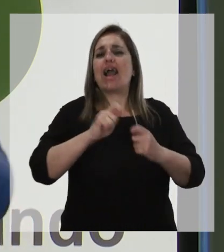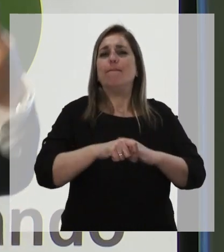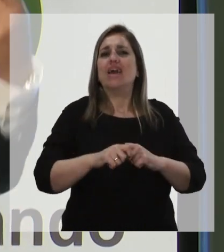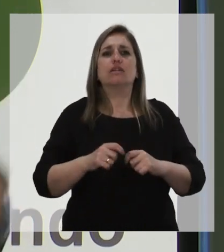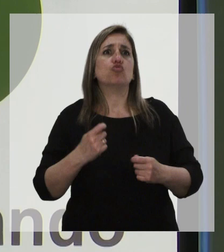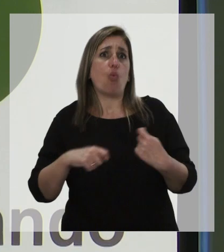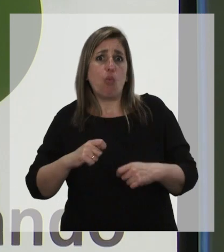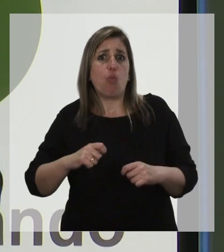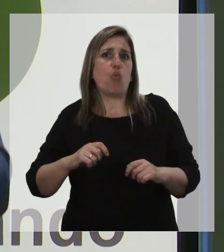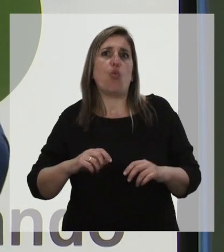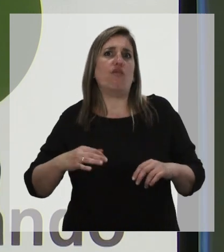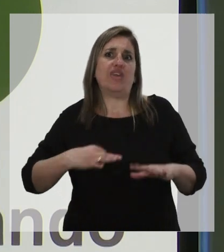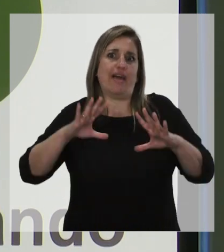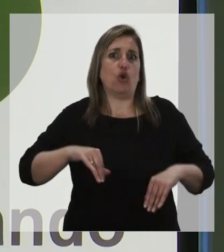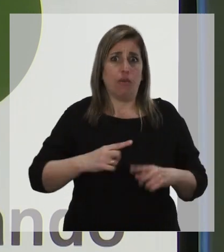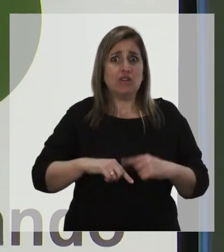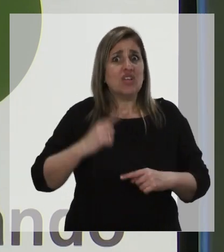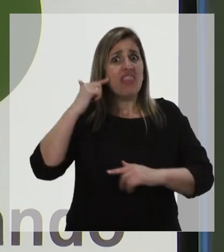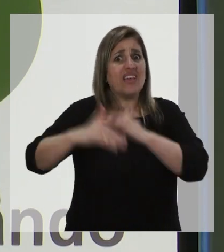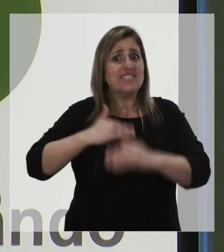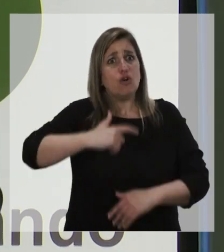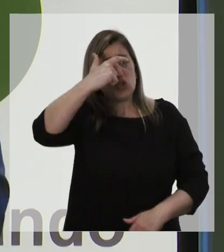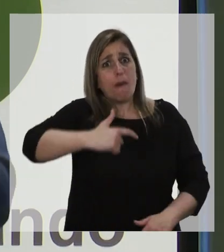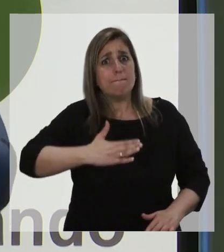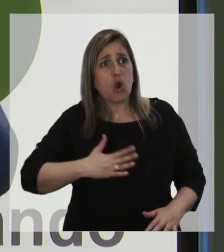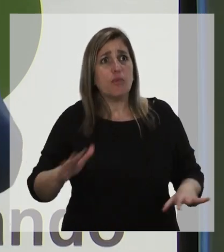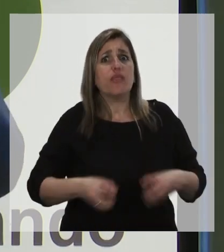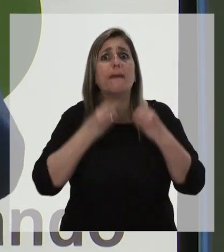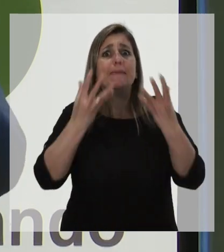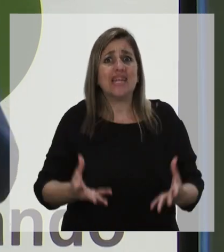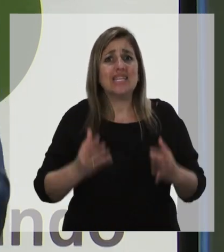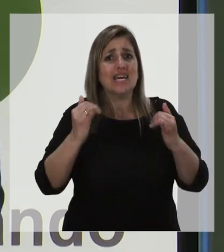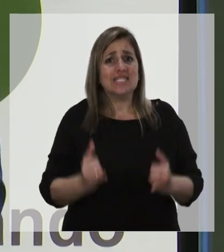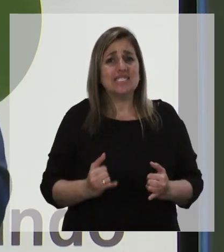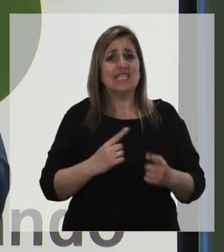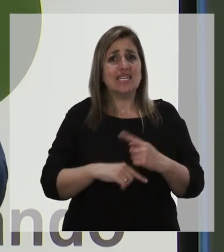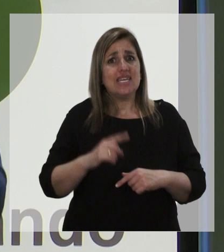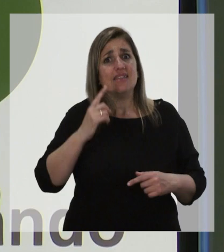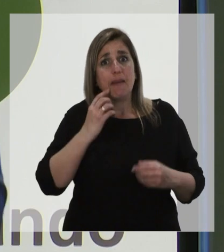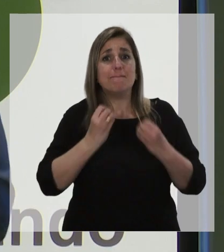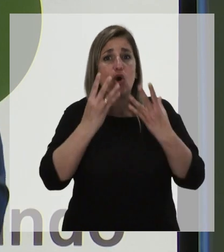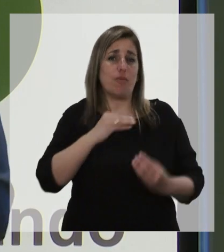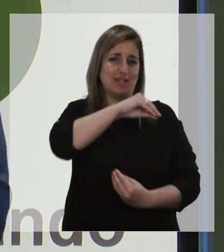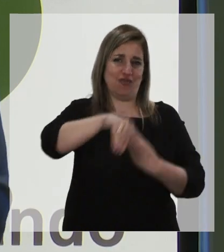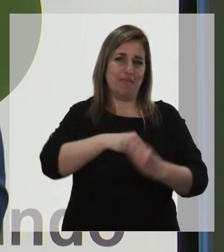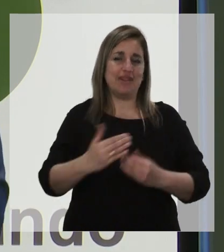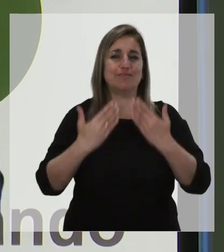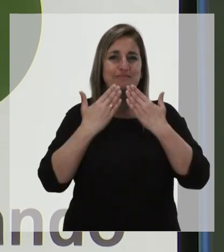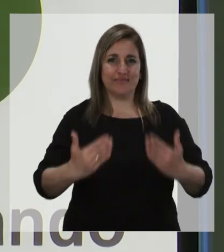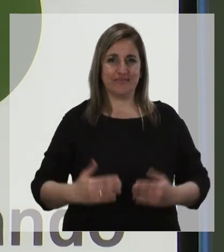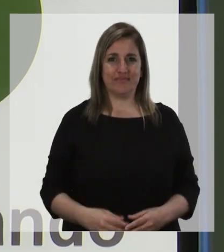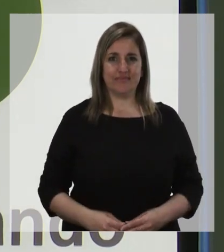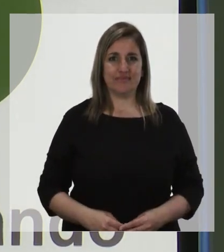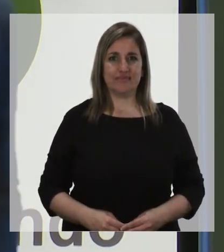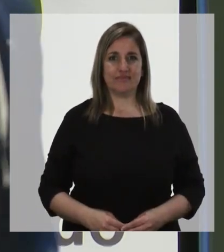Que no es solo un tema de negocio, es un tema de desarrollo personal. Es un tema de bienestar y es un tema de prosperidad para su familia.